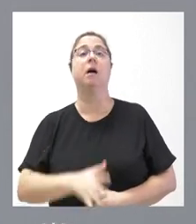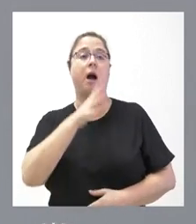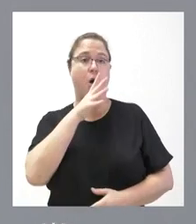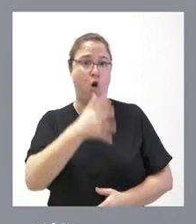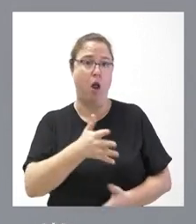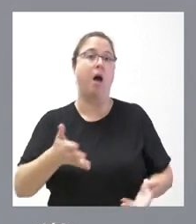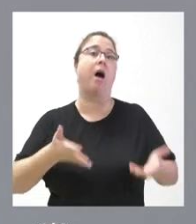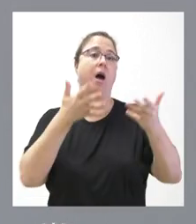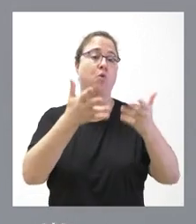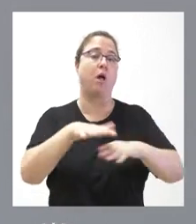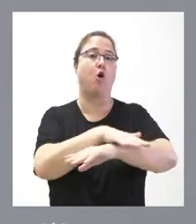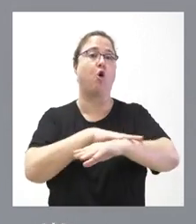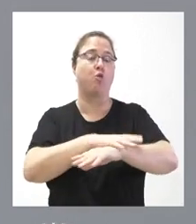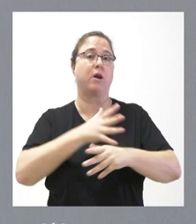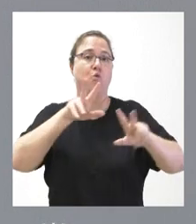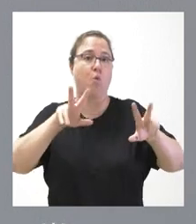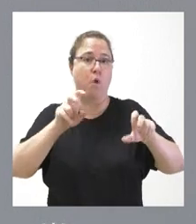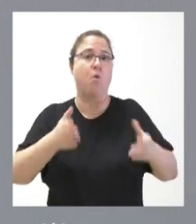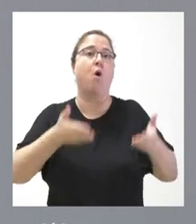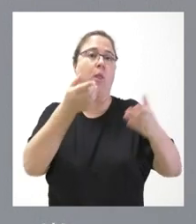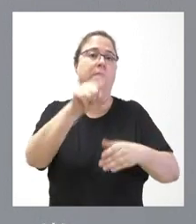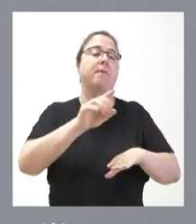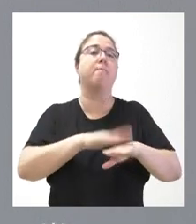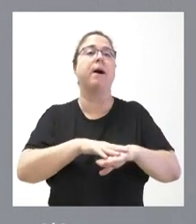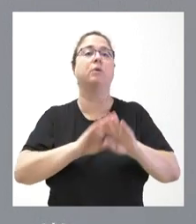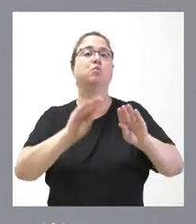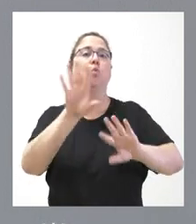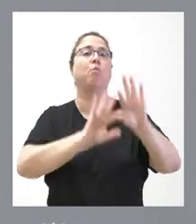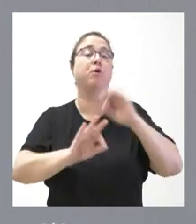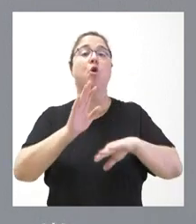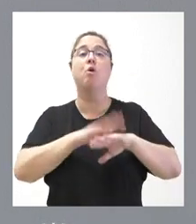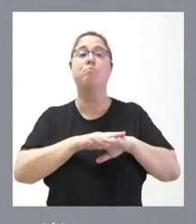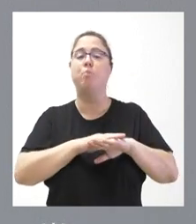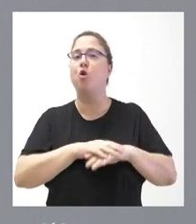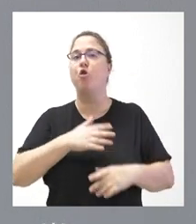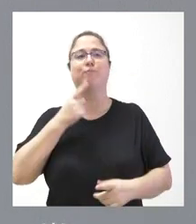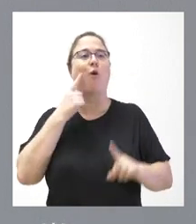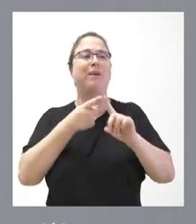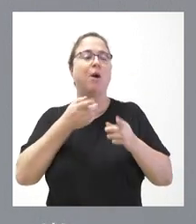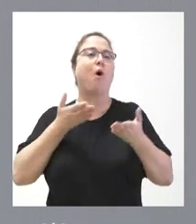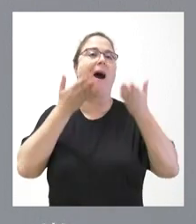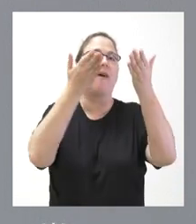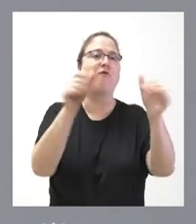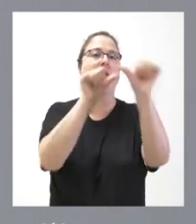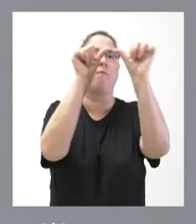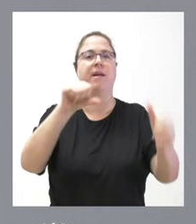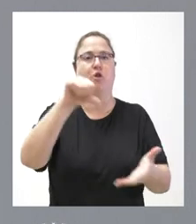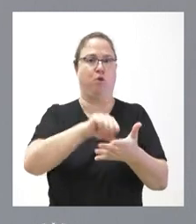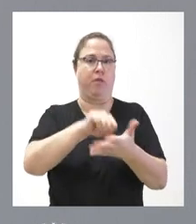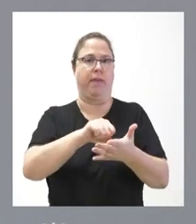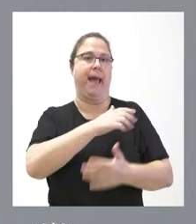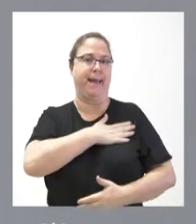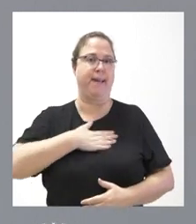al Gobierno municipal nuevo en la posición que mantenga, porque nuestra misión es ayudar a la ciudad de Valladolid en el modelo de ciudad que tenga